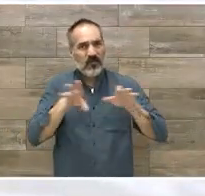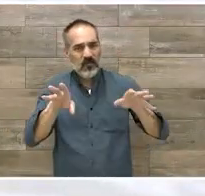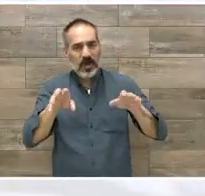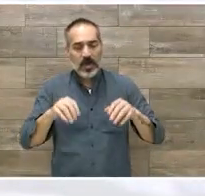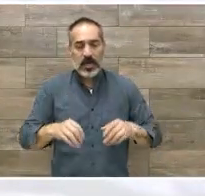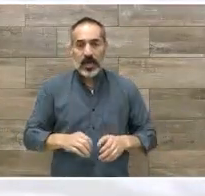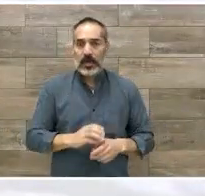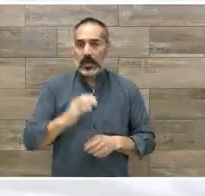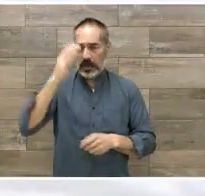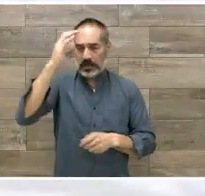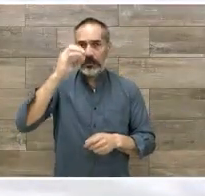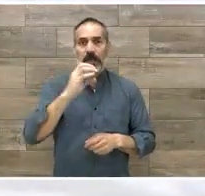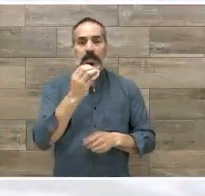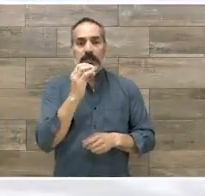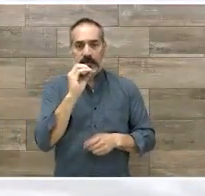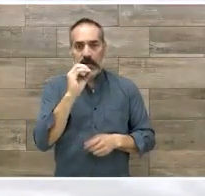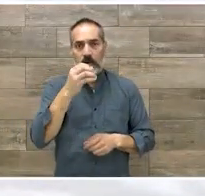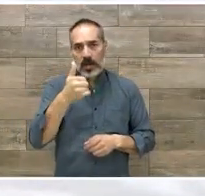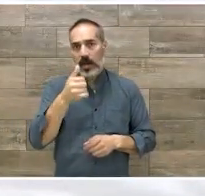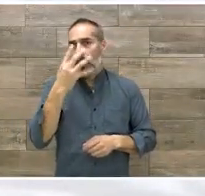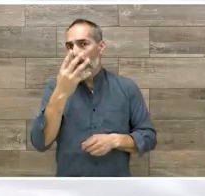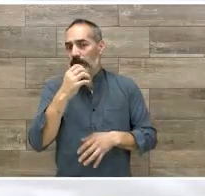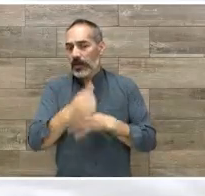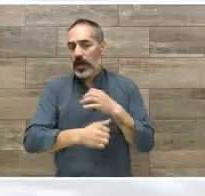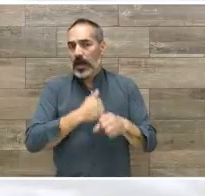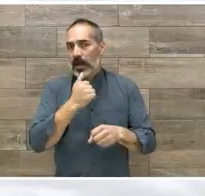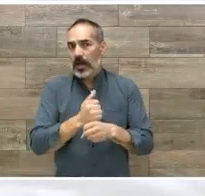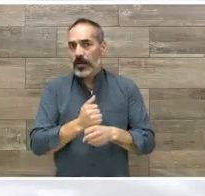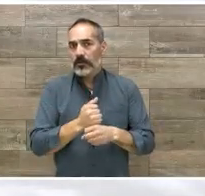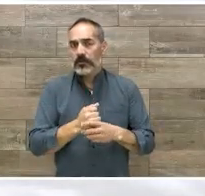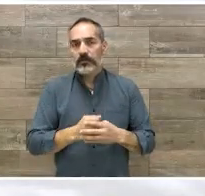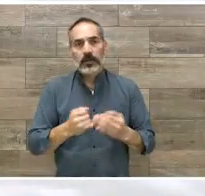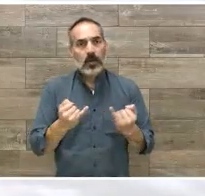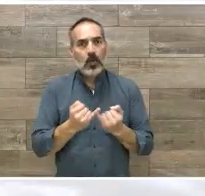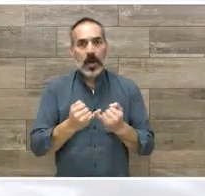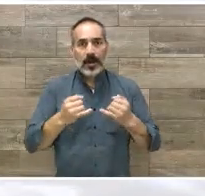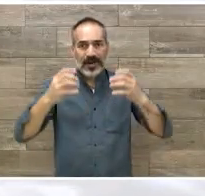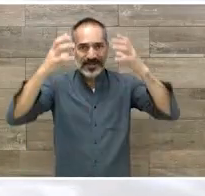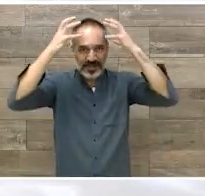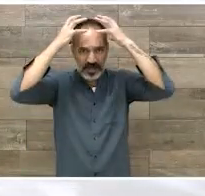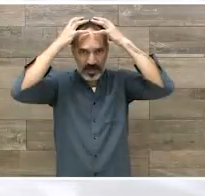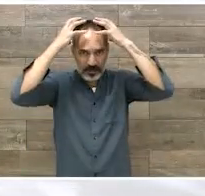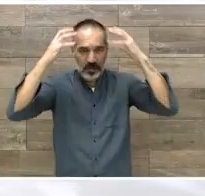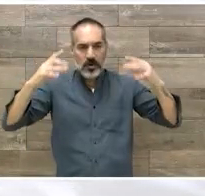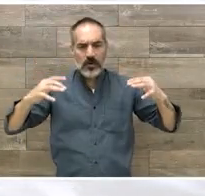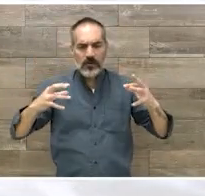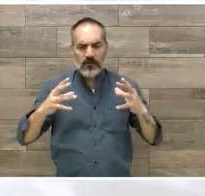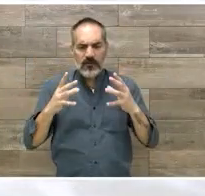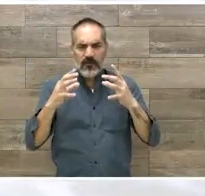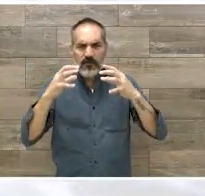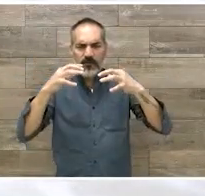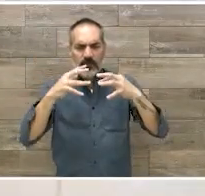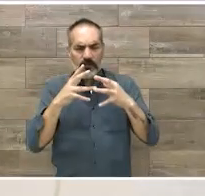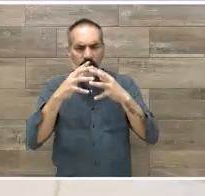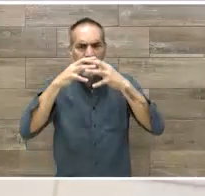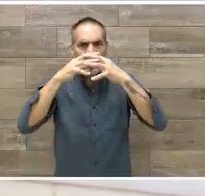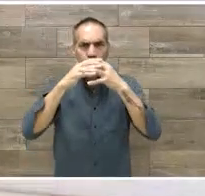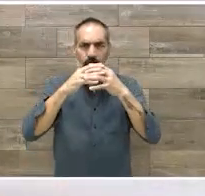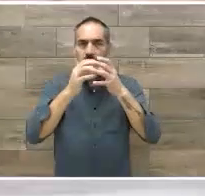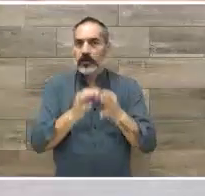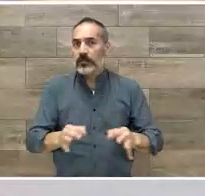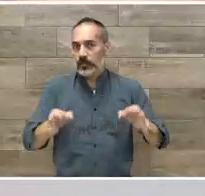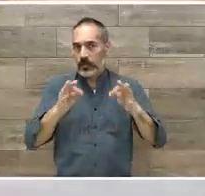los 0 y 4 años, se forman las principales conexiones neuronales, lo que convierte al cerebro en un mecanismo